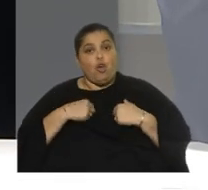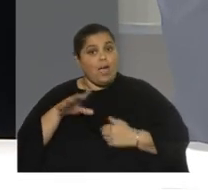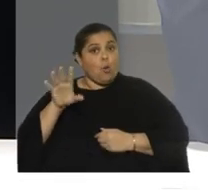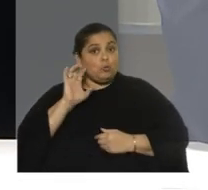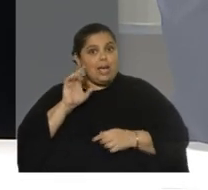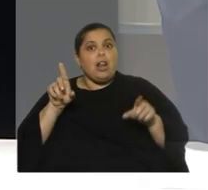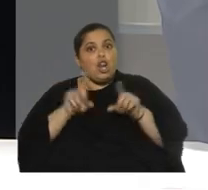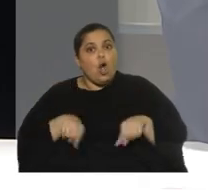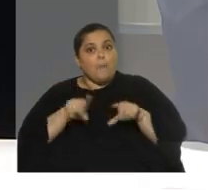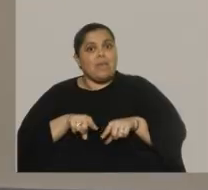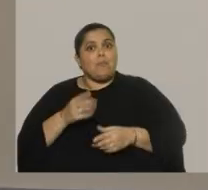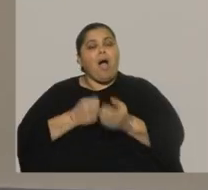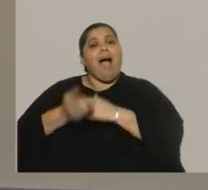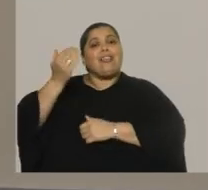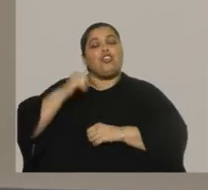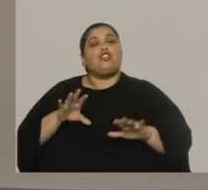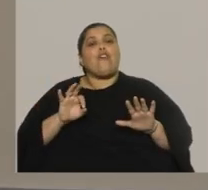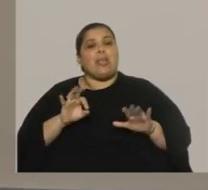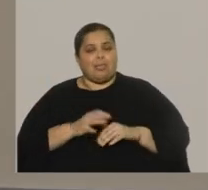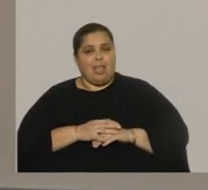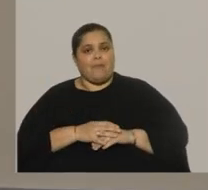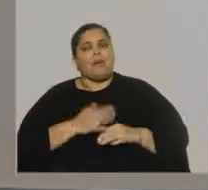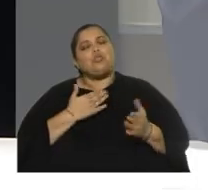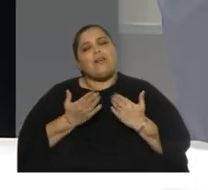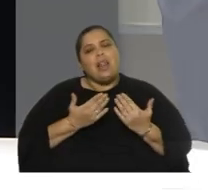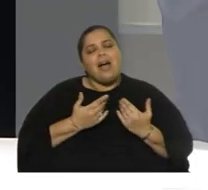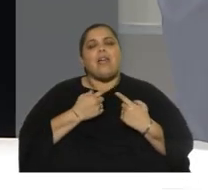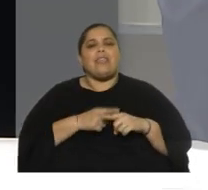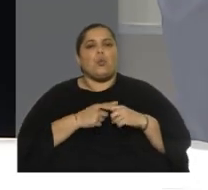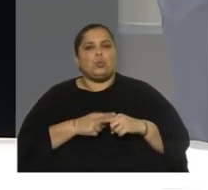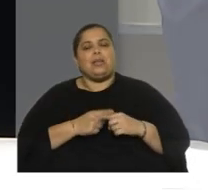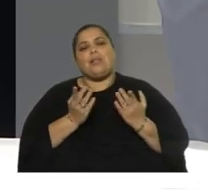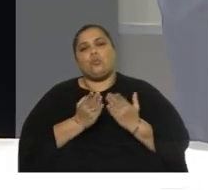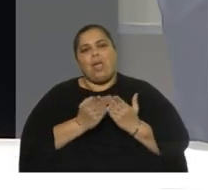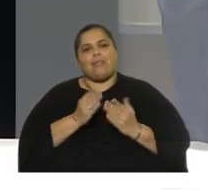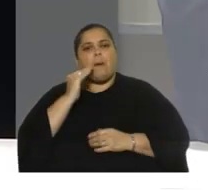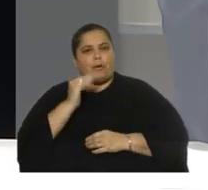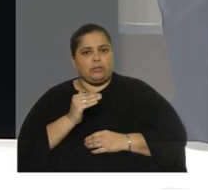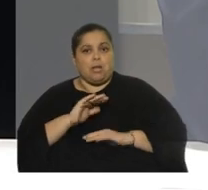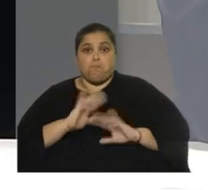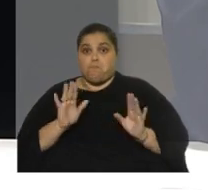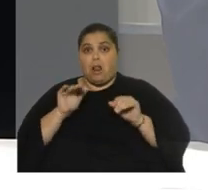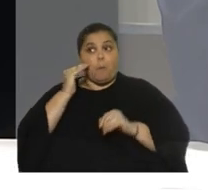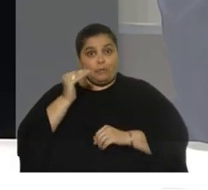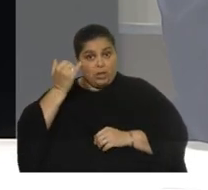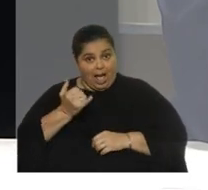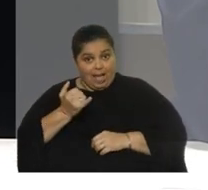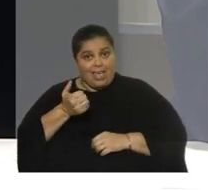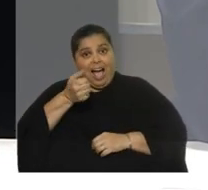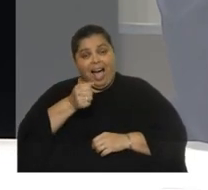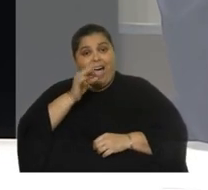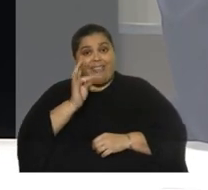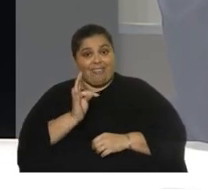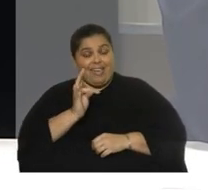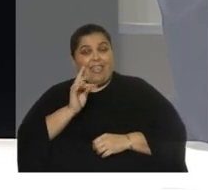mismo en la década de los 90 vamos a discutir con los estudiantes con los profesores los profesores tienen las asambleas técnico-docentes que llegan